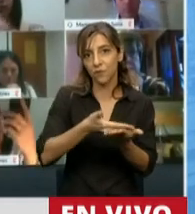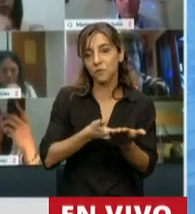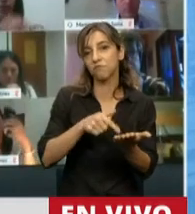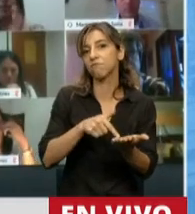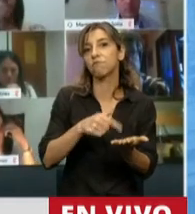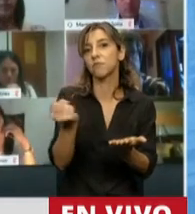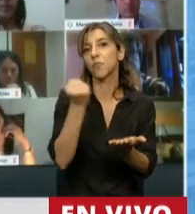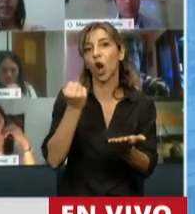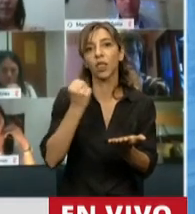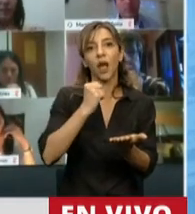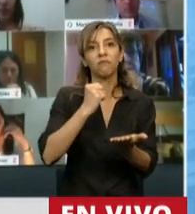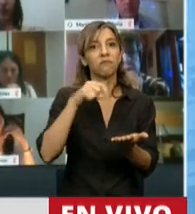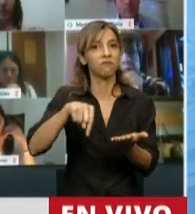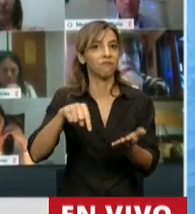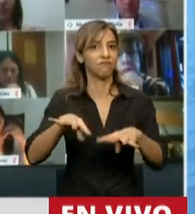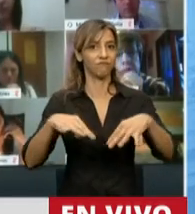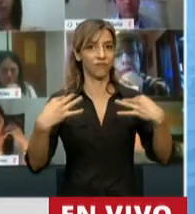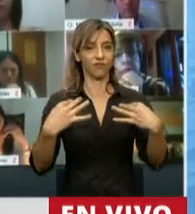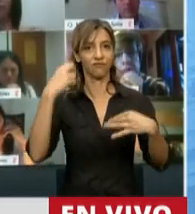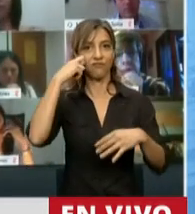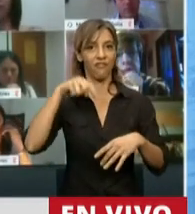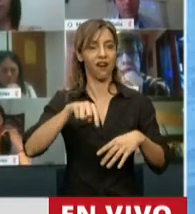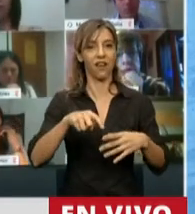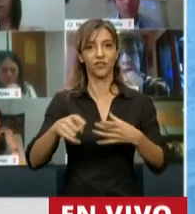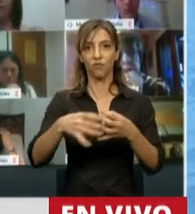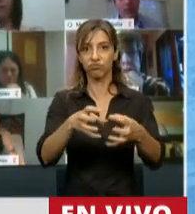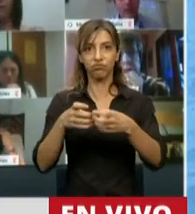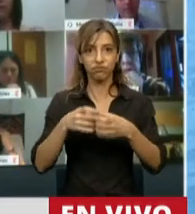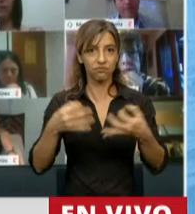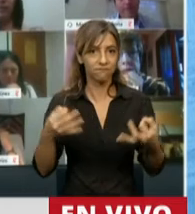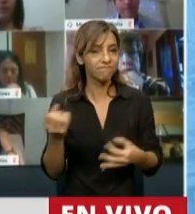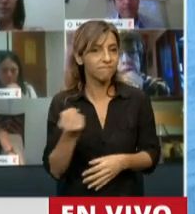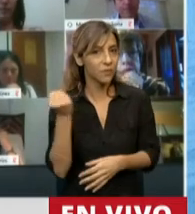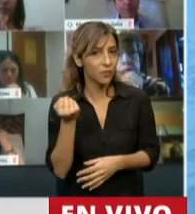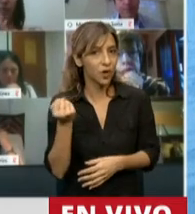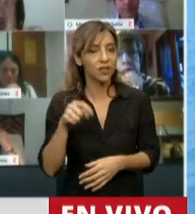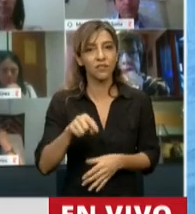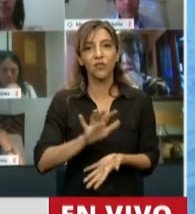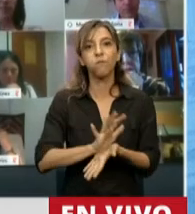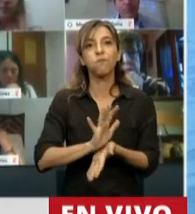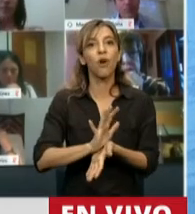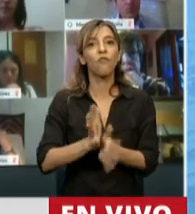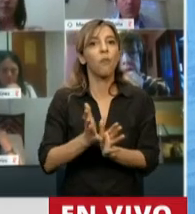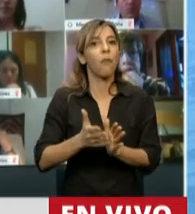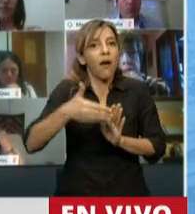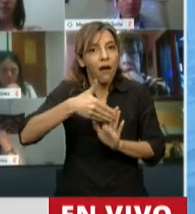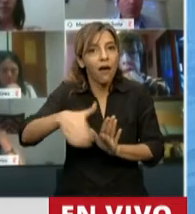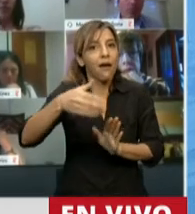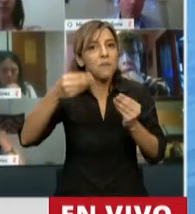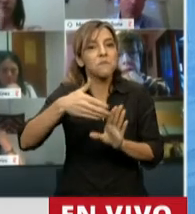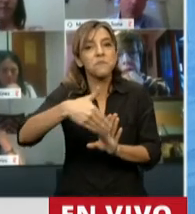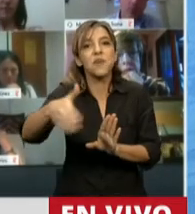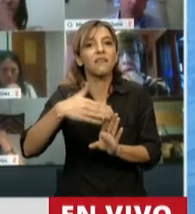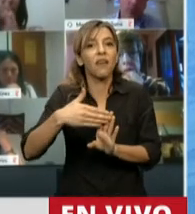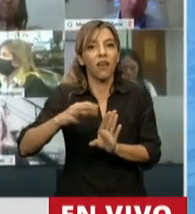Congreso. Me parece que tiene que ser el principio de una práctica que